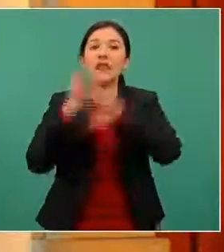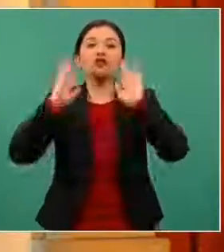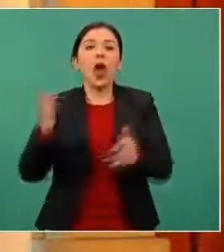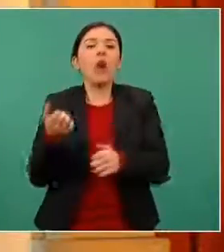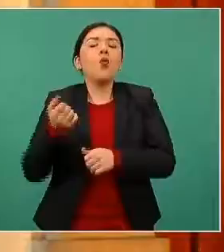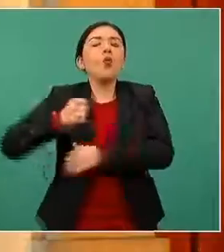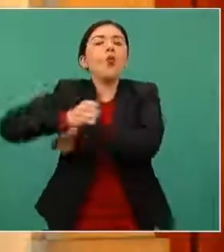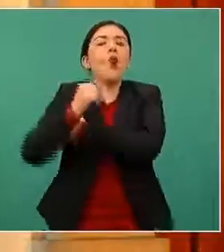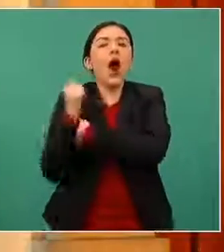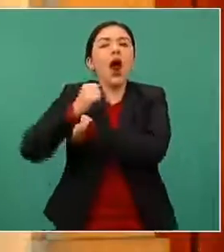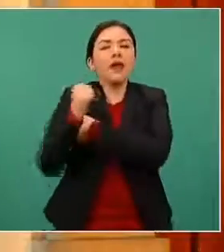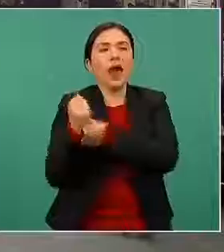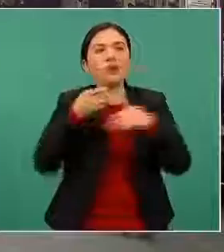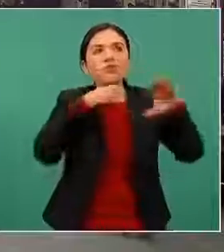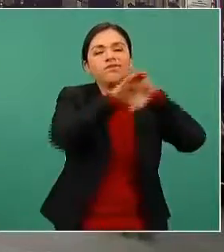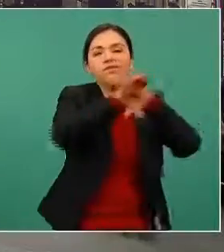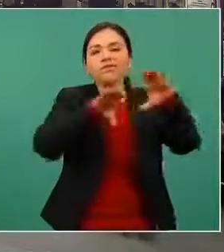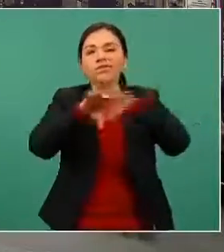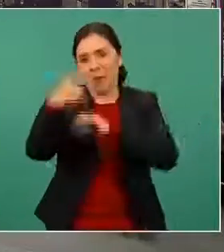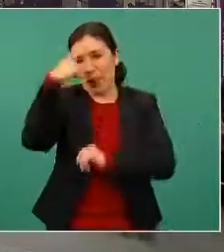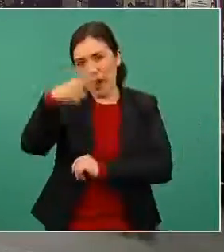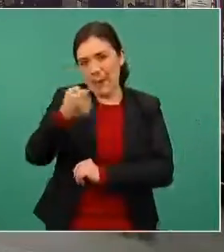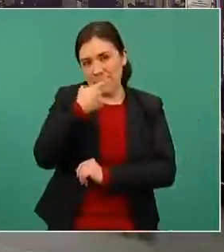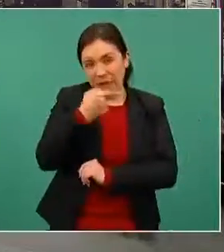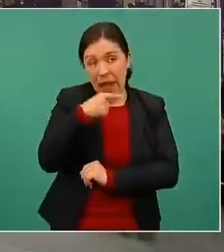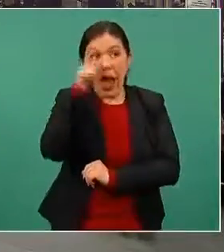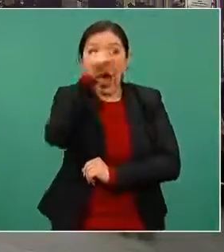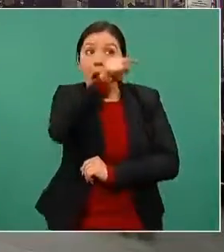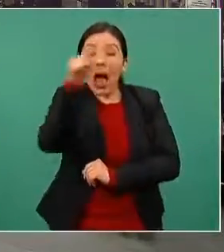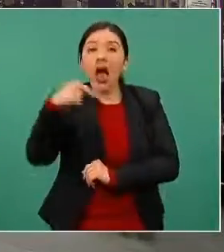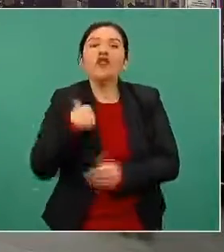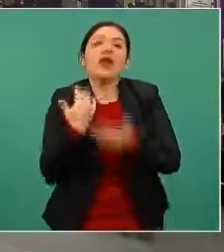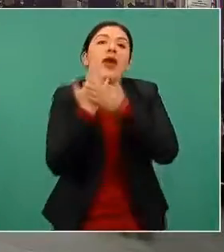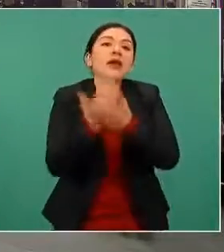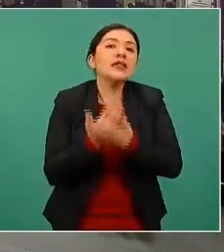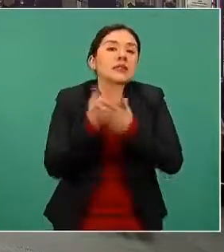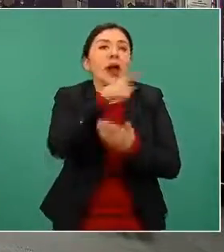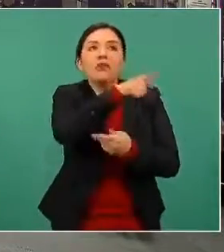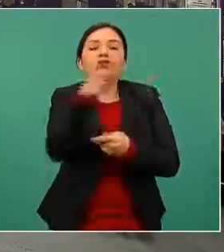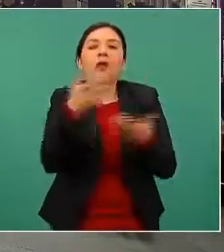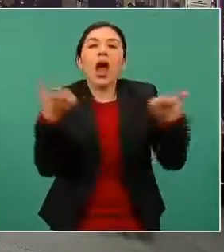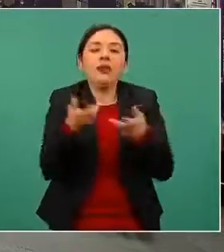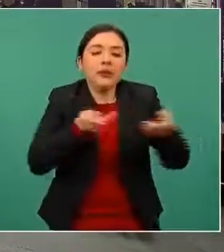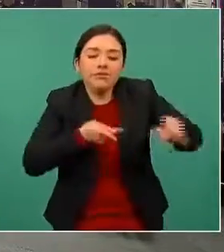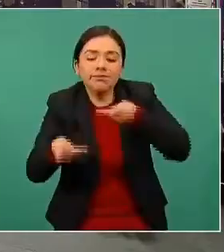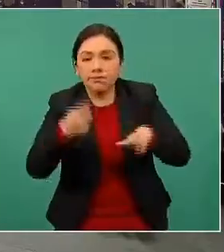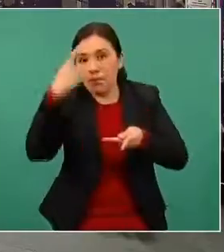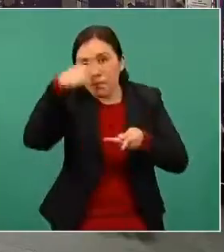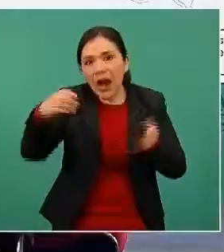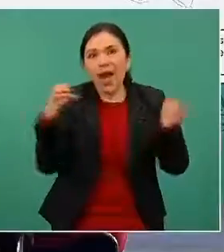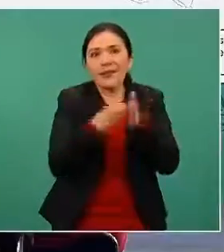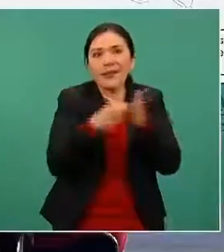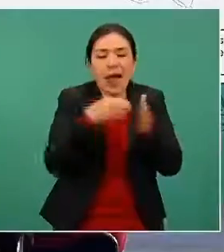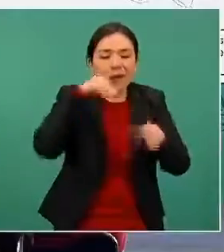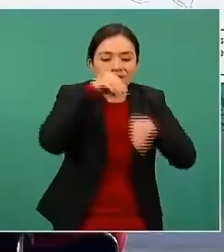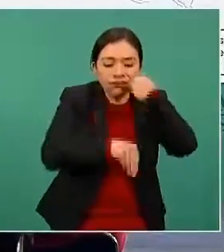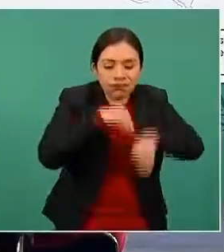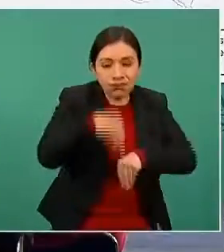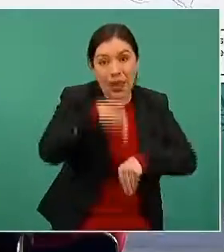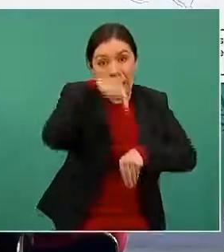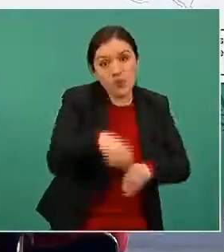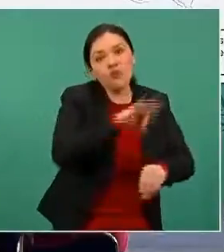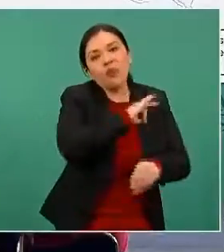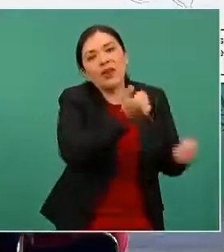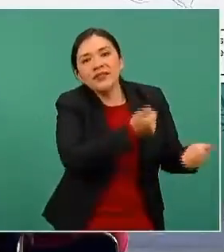almacenes. Aquí vamos a esperar a que se reorganicen para hacer los paquetes y podamos llevarlos a las